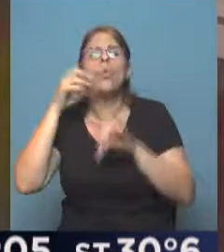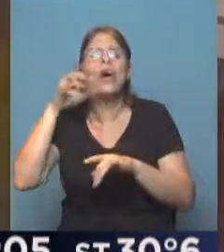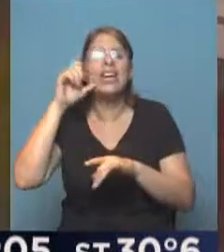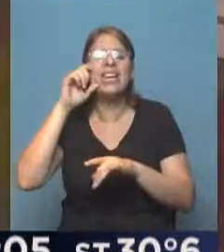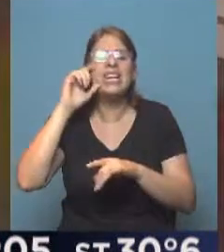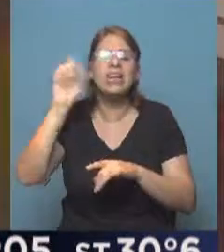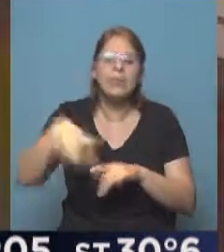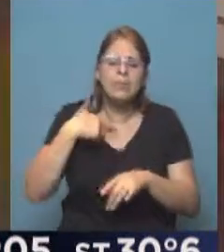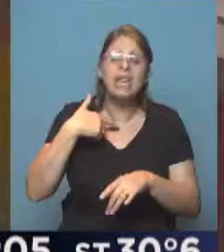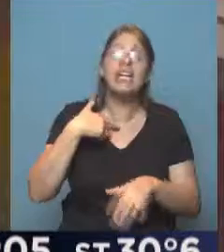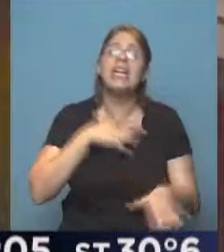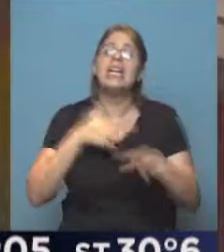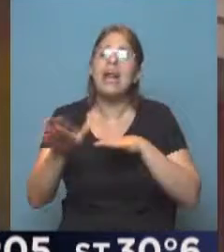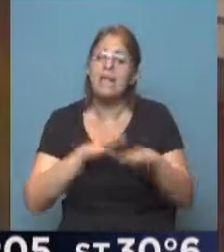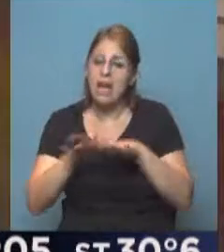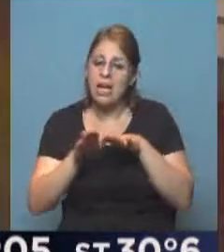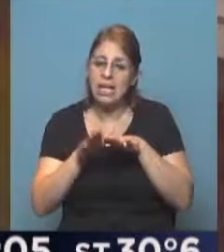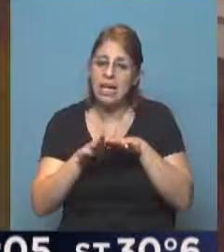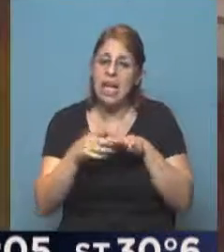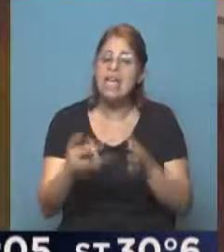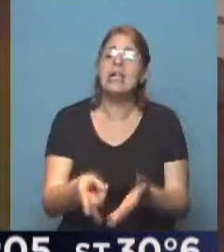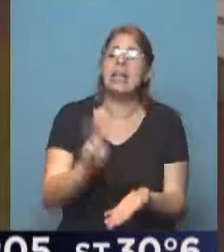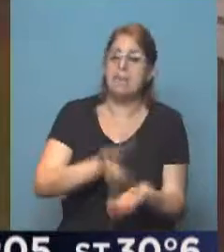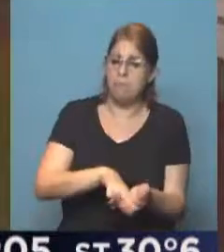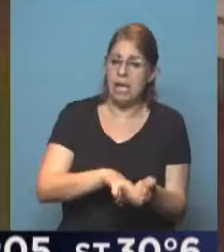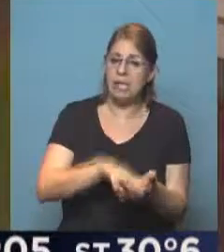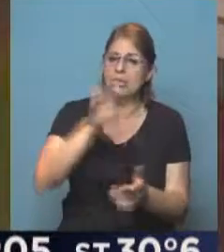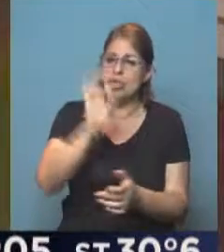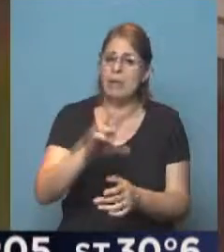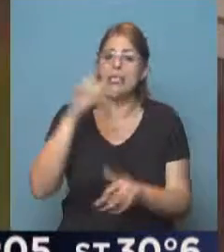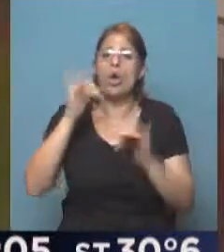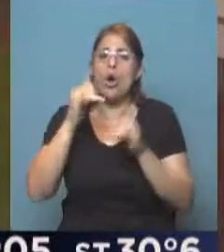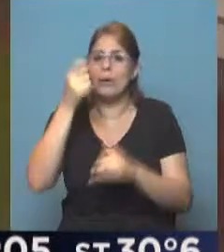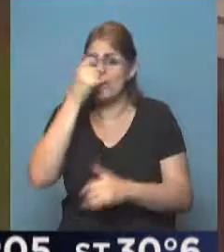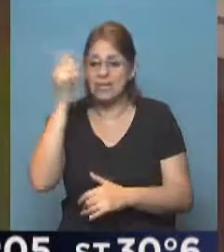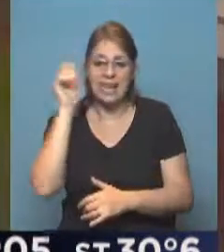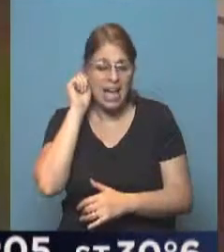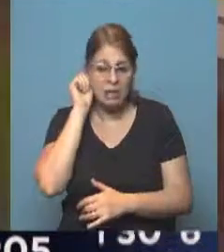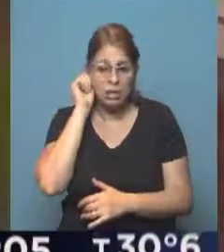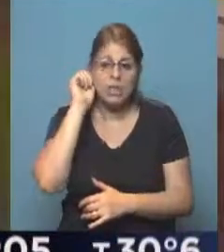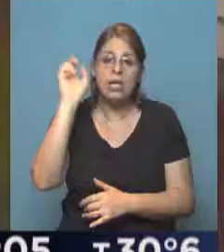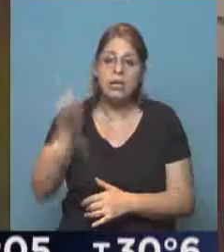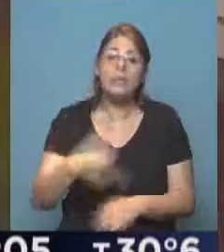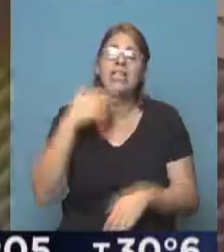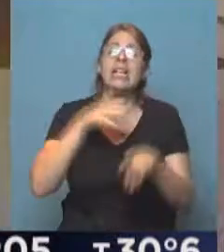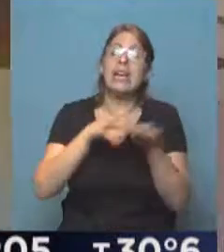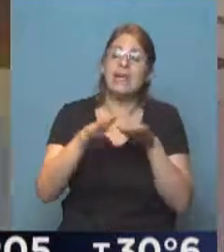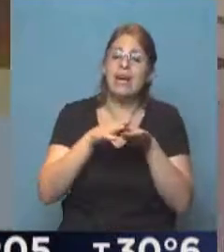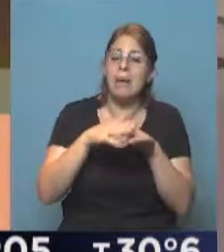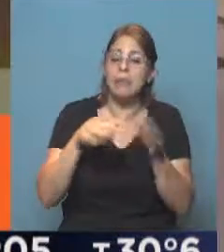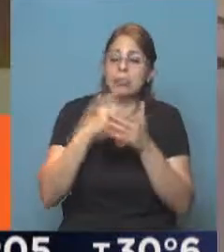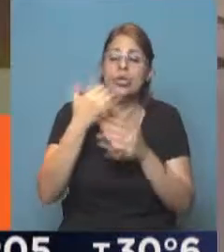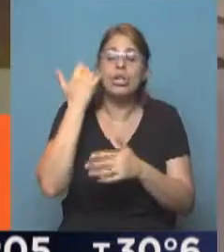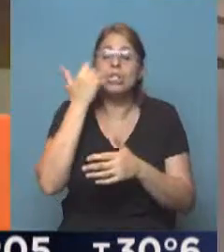Atlético de Rafaela y esto tiene que ver con el reemplazante, tan solo 20 años, proveniente de Rafaela, pero ya jugador del